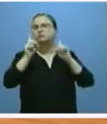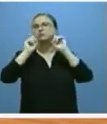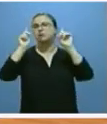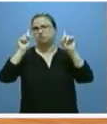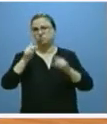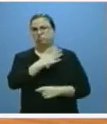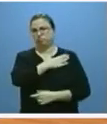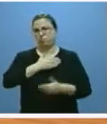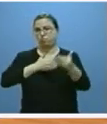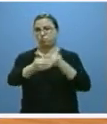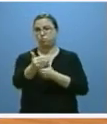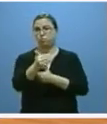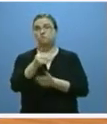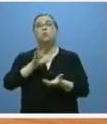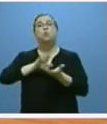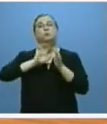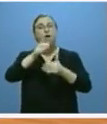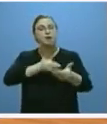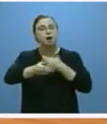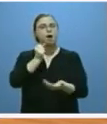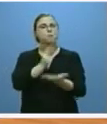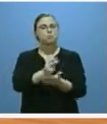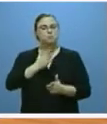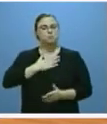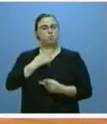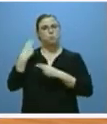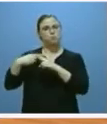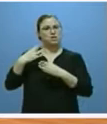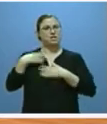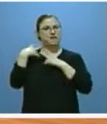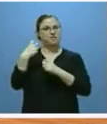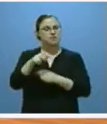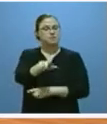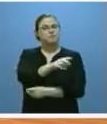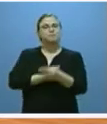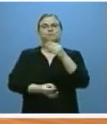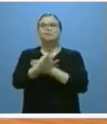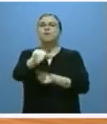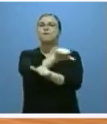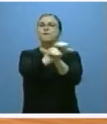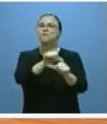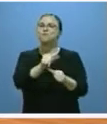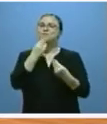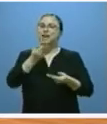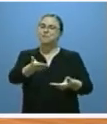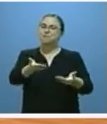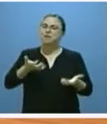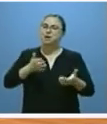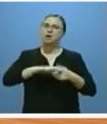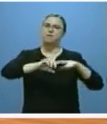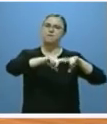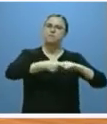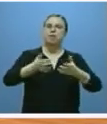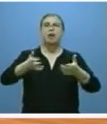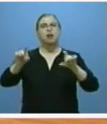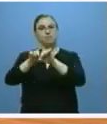viene apostando con su política fiscal por construir un entorno lo más favorable posible para familias y empresas. En